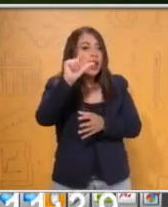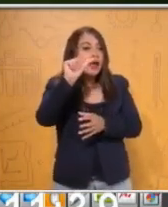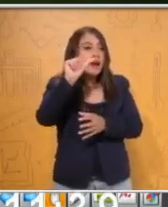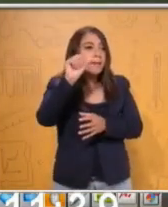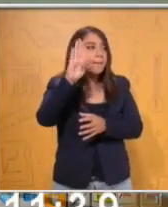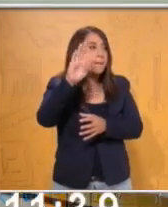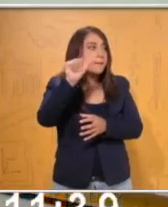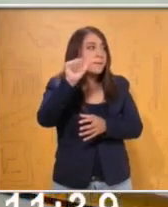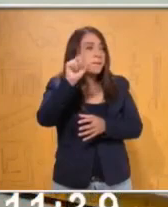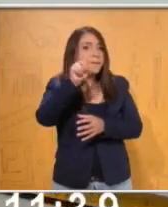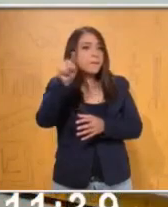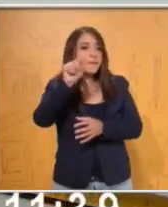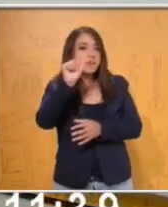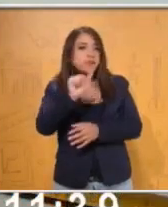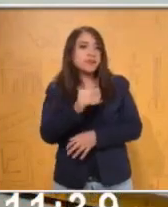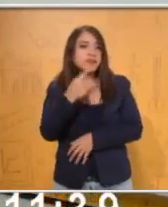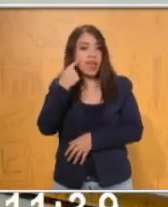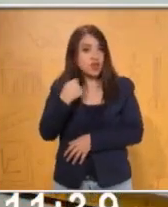Eso sí me lo sé.